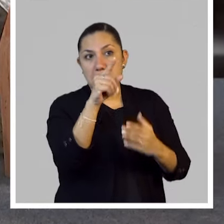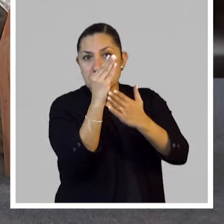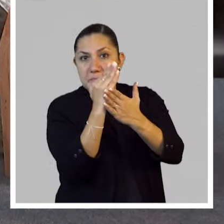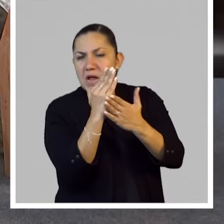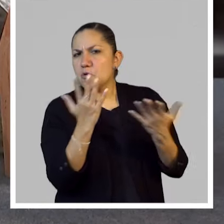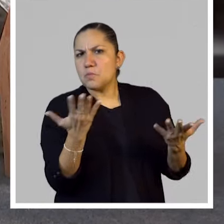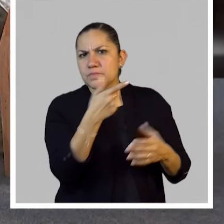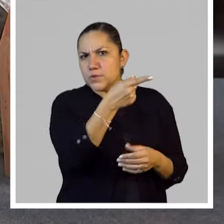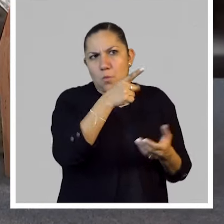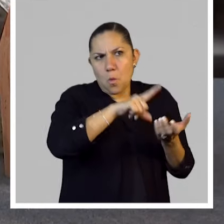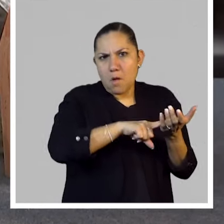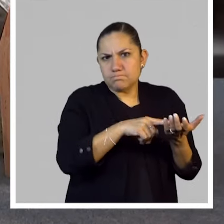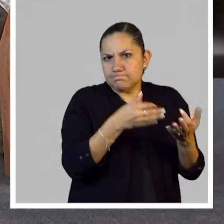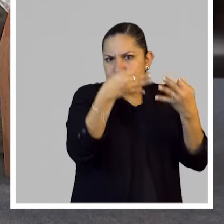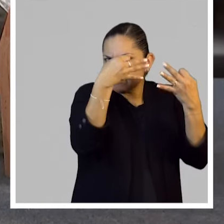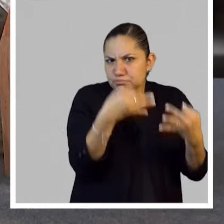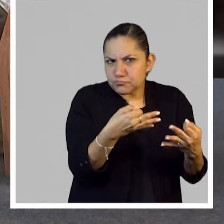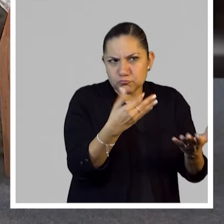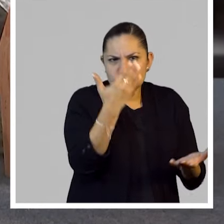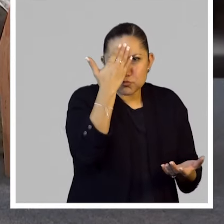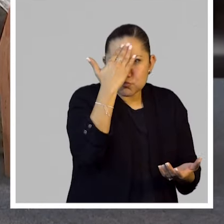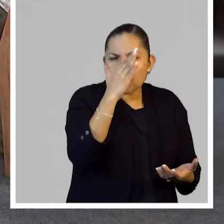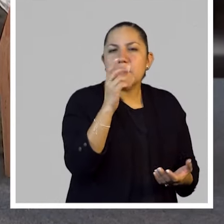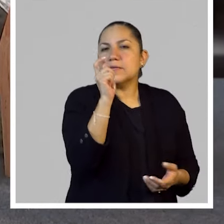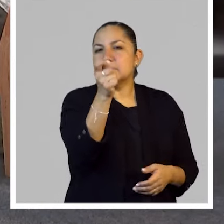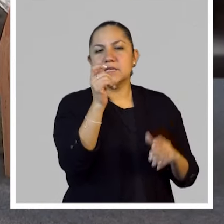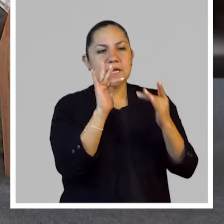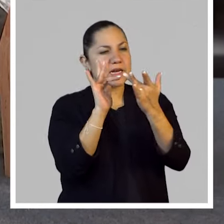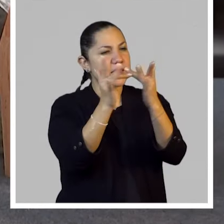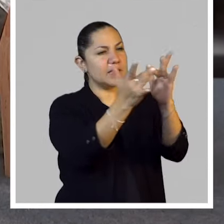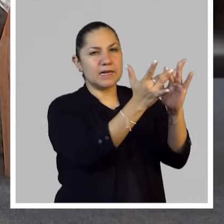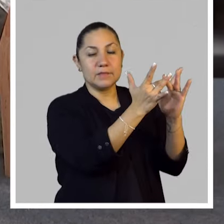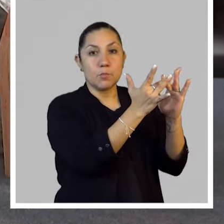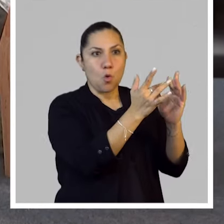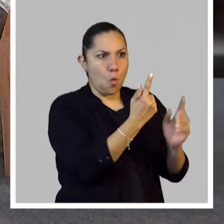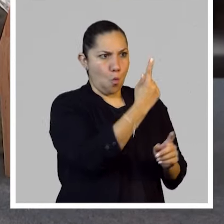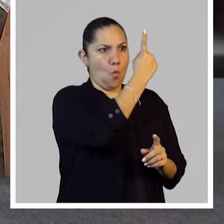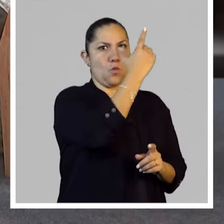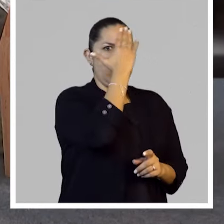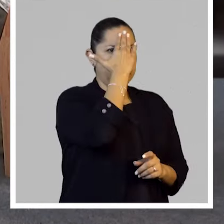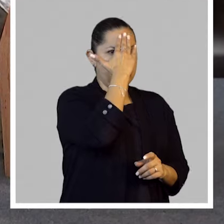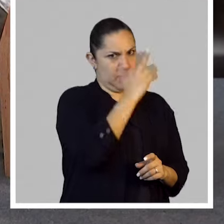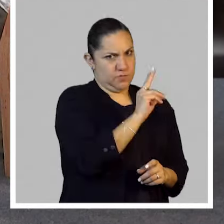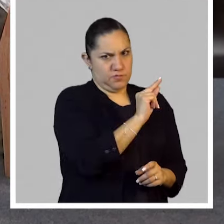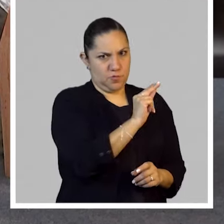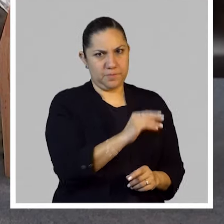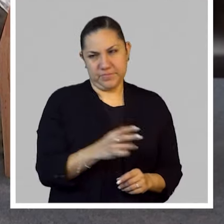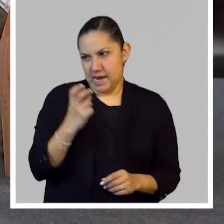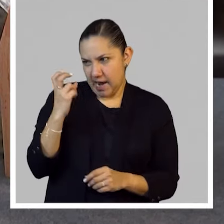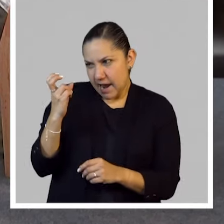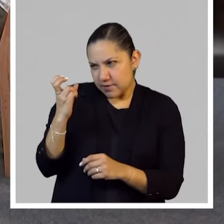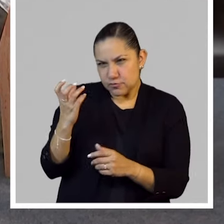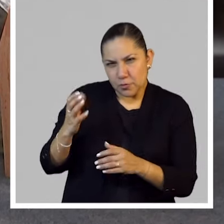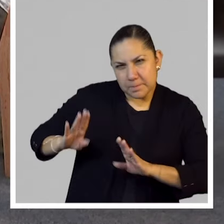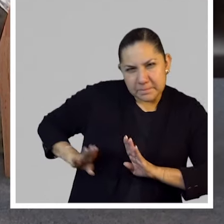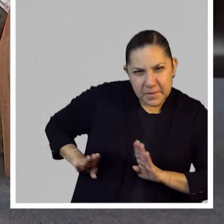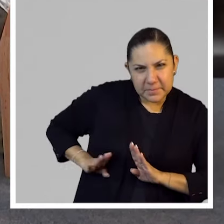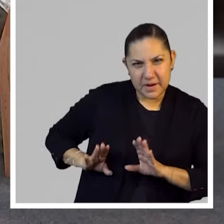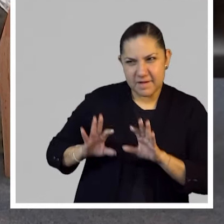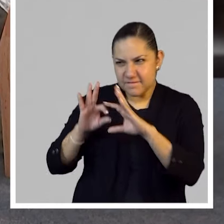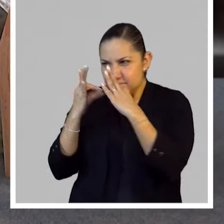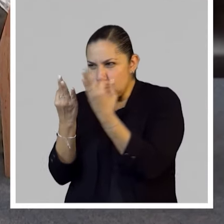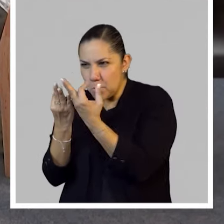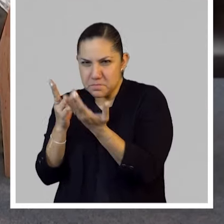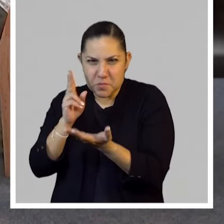un orden específico y sin centros, ¿no? Ya. Que le da un tono muy experimental per se, Exacto. Sí, sí, sí. Y